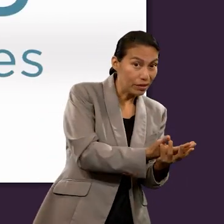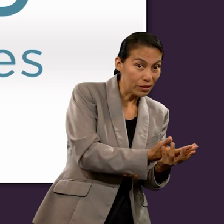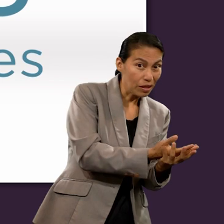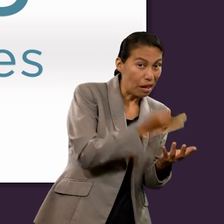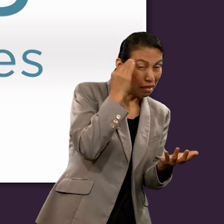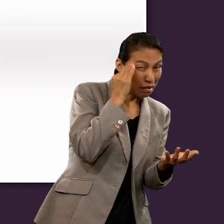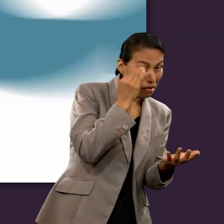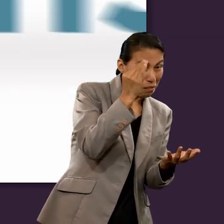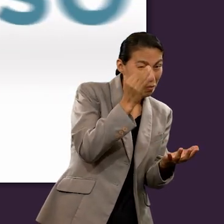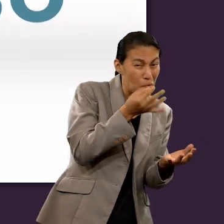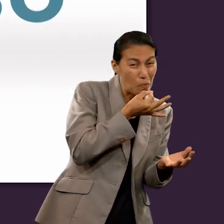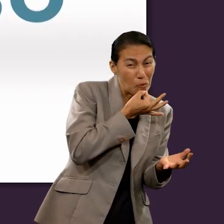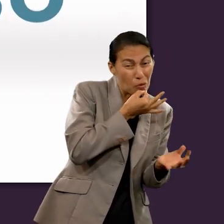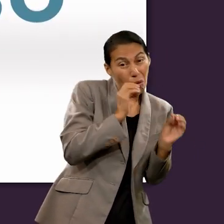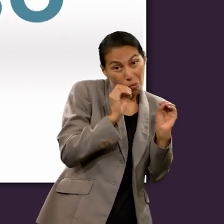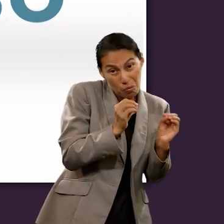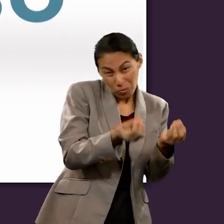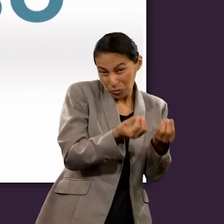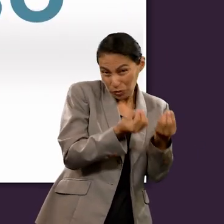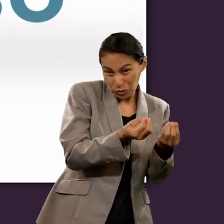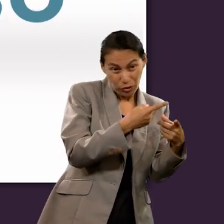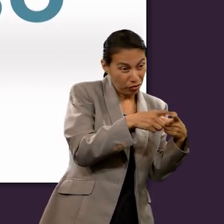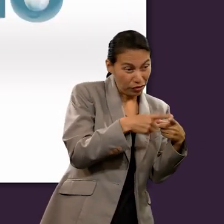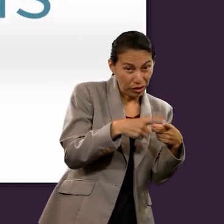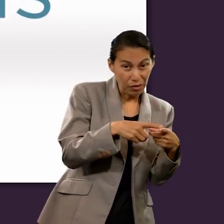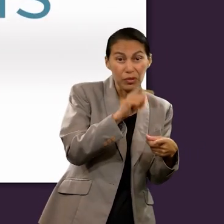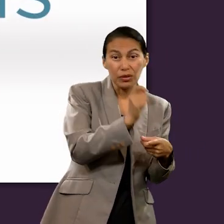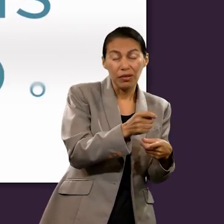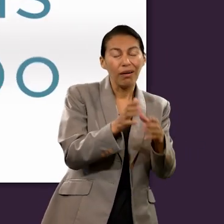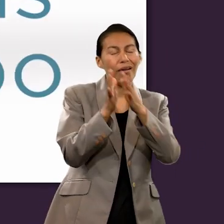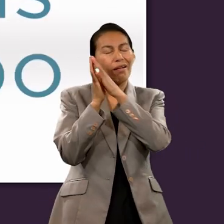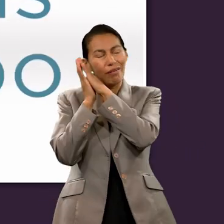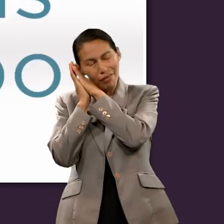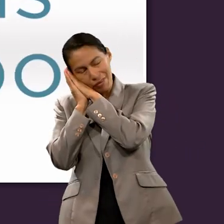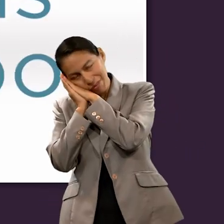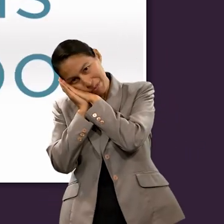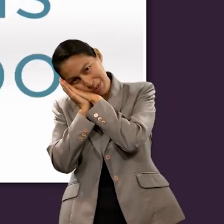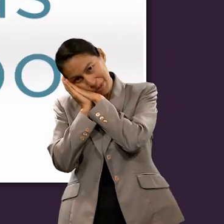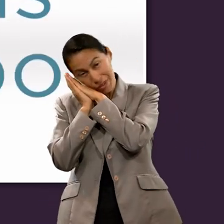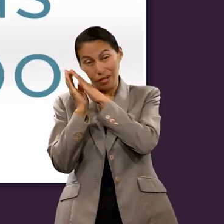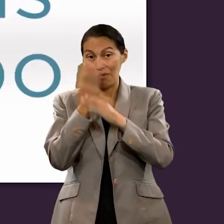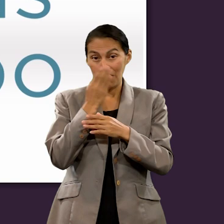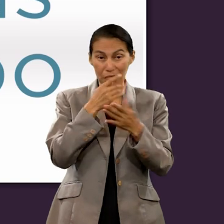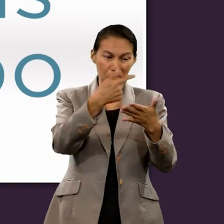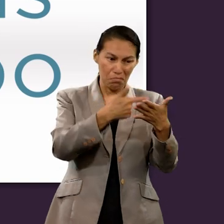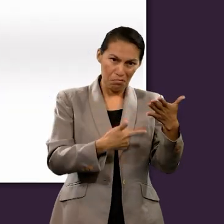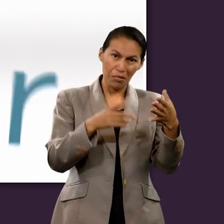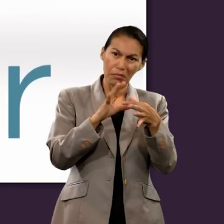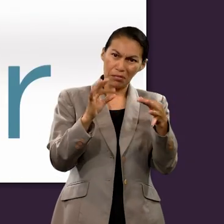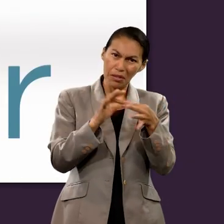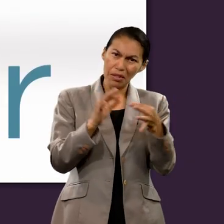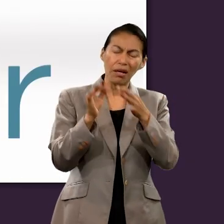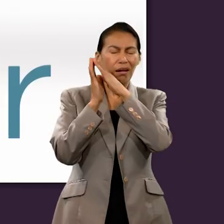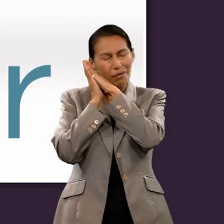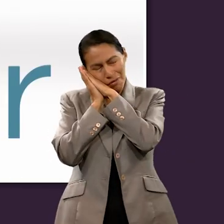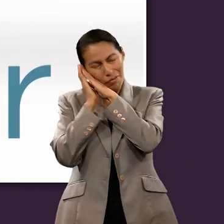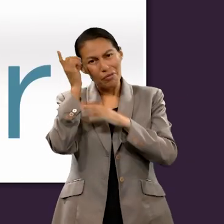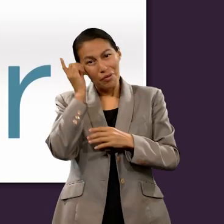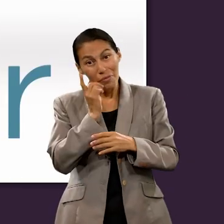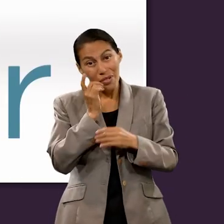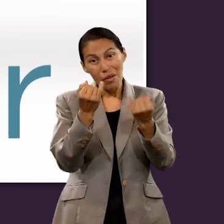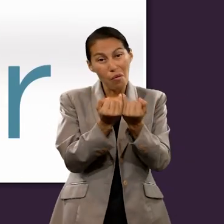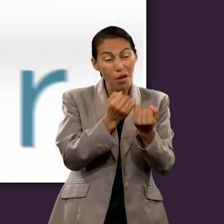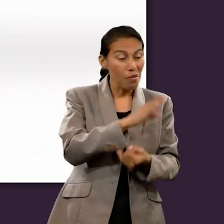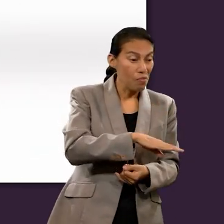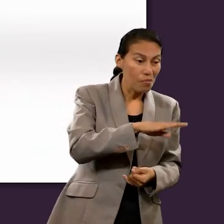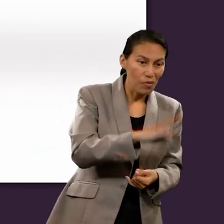descripción de su descanso por un poco más de tiempo cuando se combina con la idea de dormir que